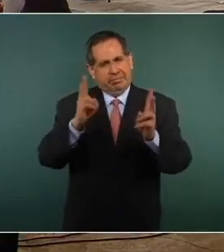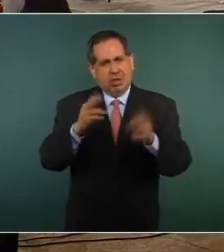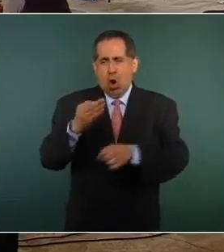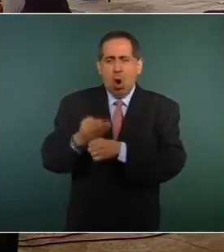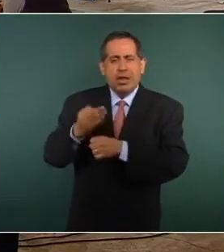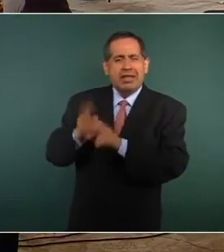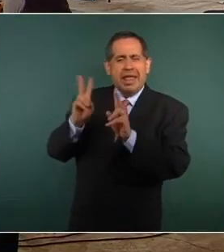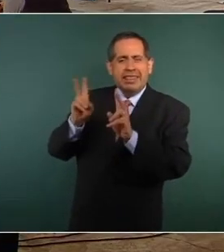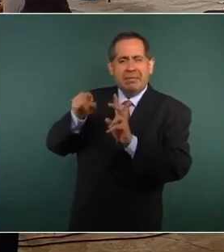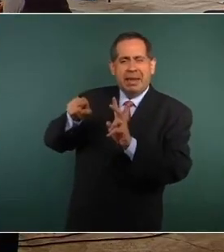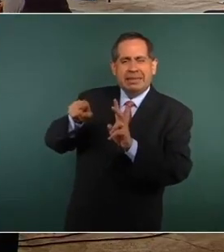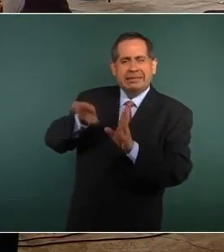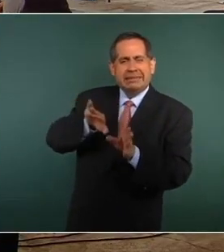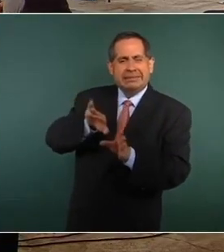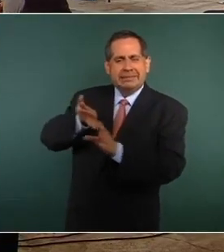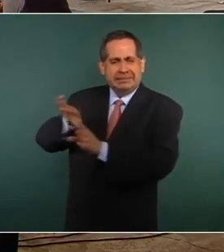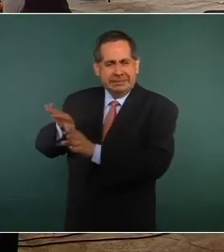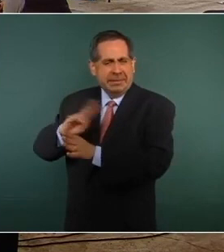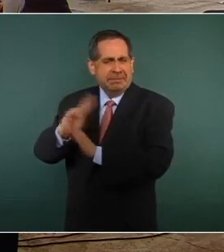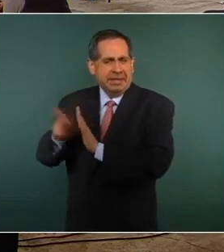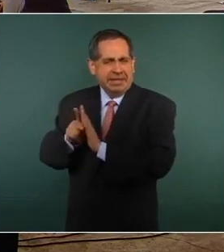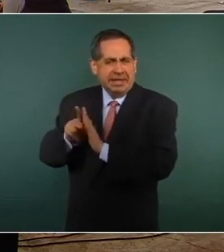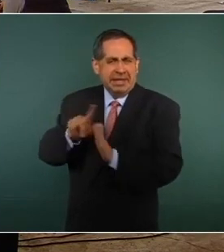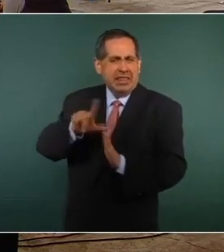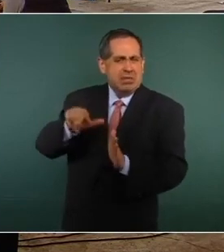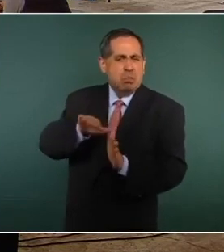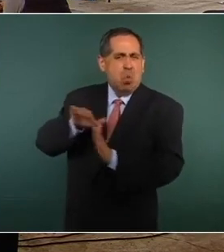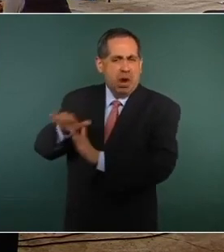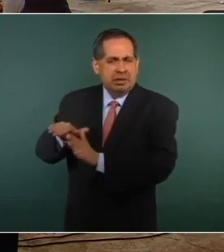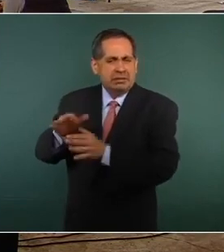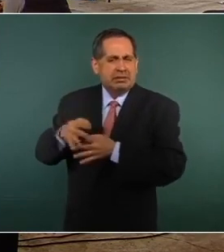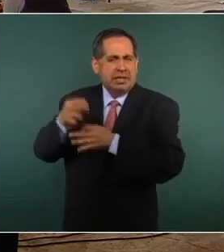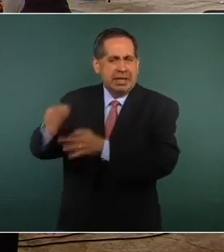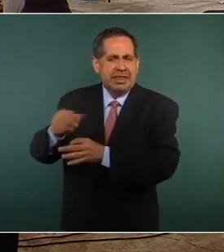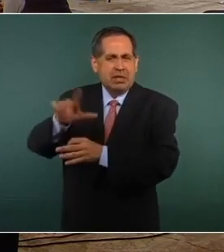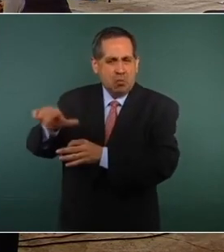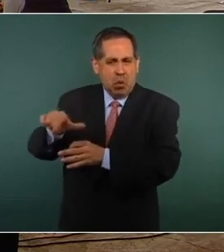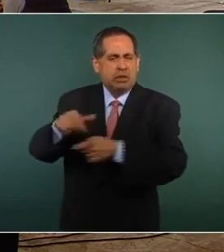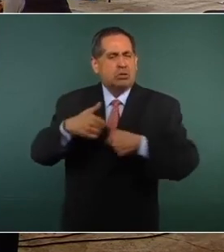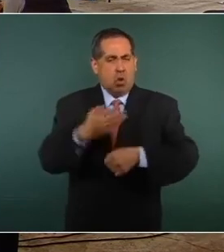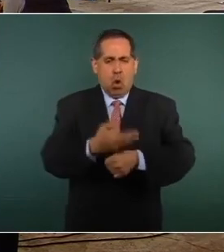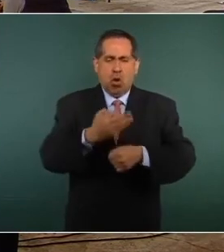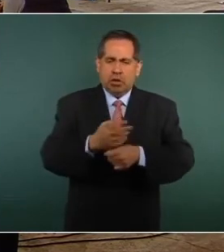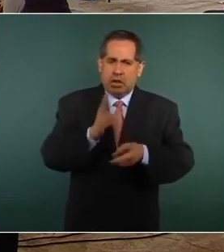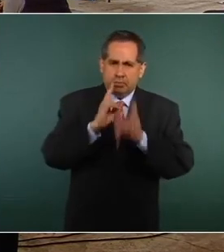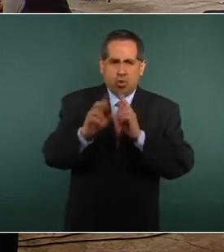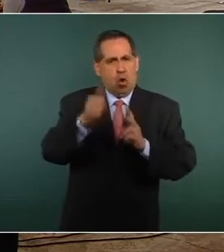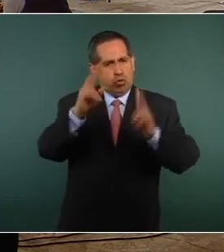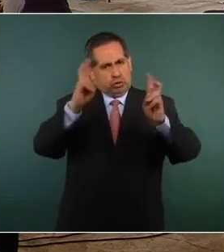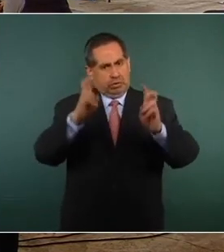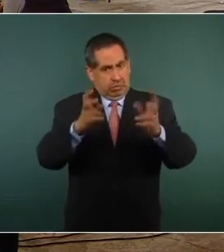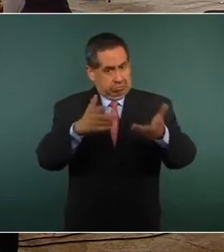omitirlo o dejarlo pendiente o hacer una prórroga, si les parece.